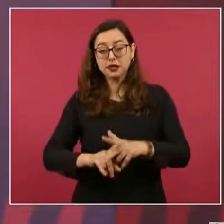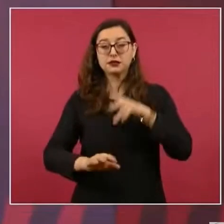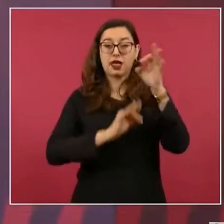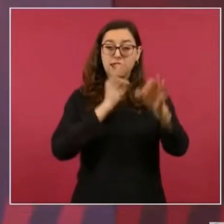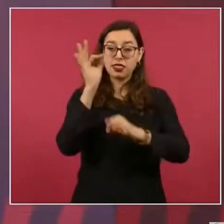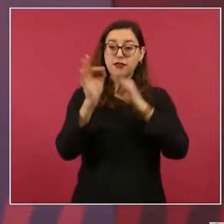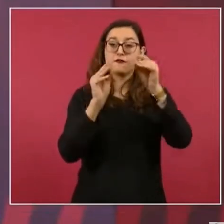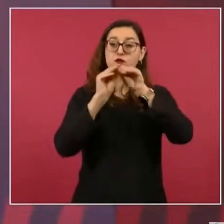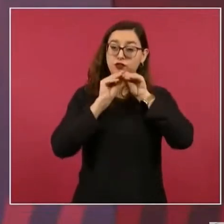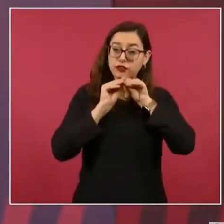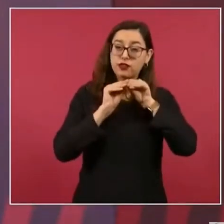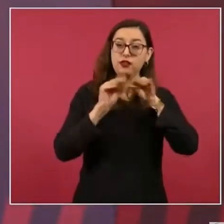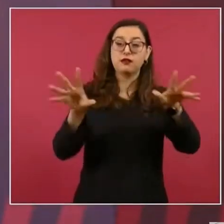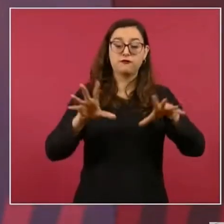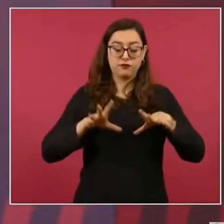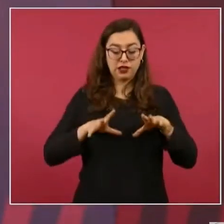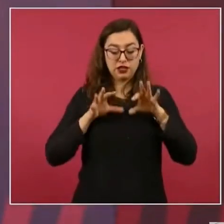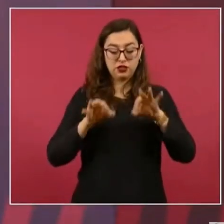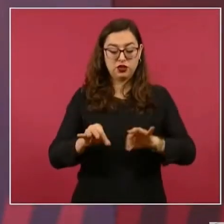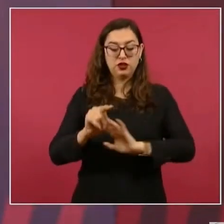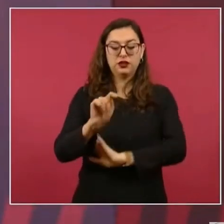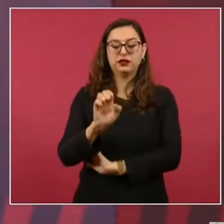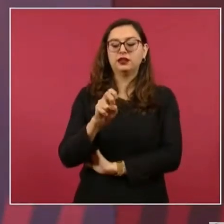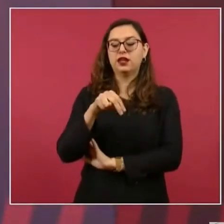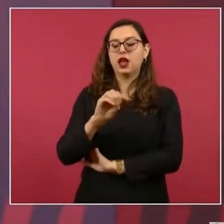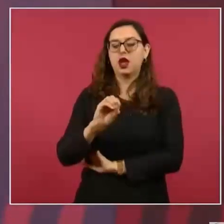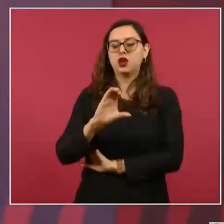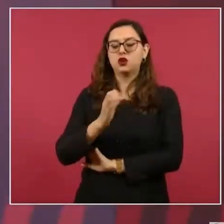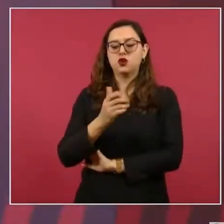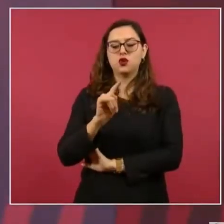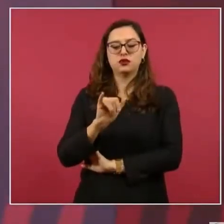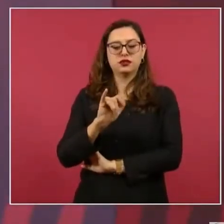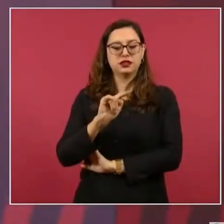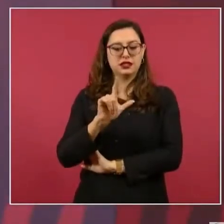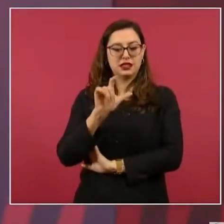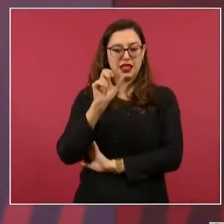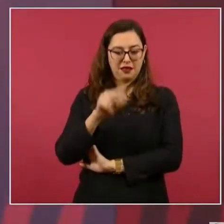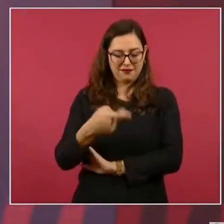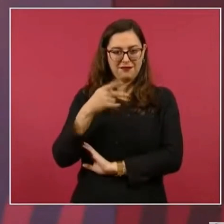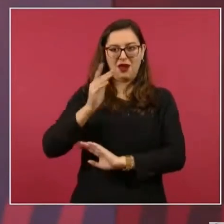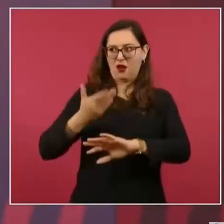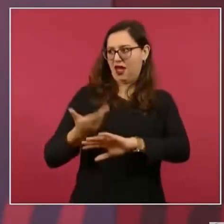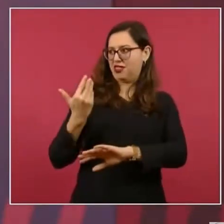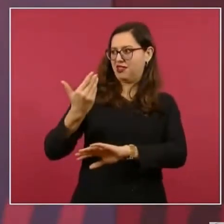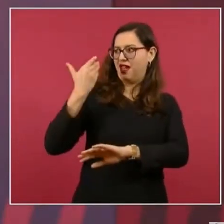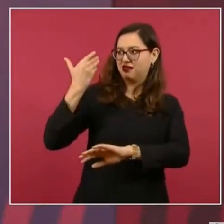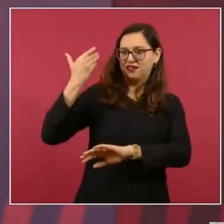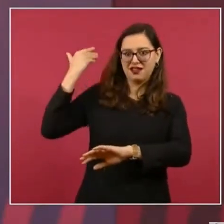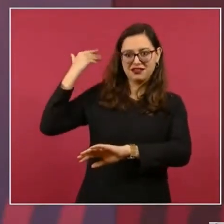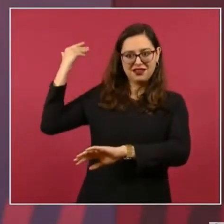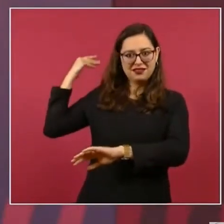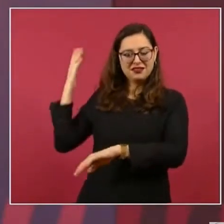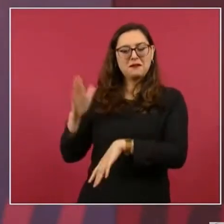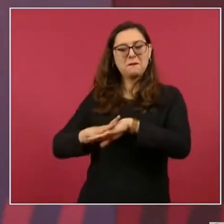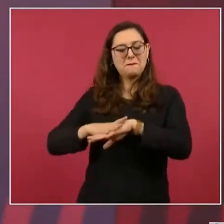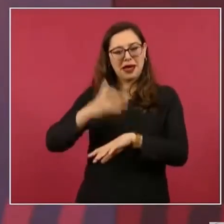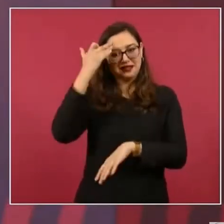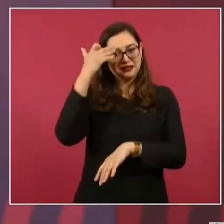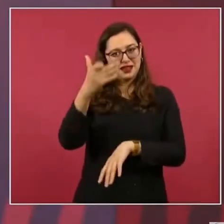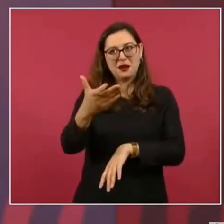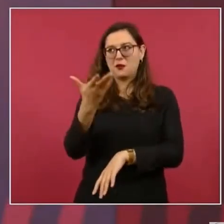hacia más abajo, no